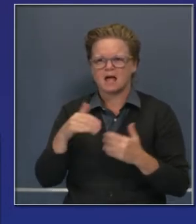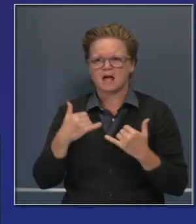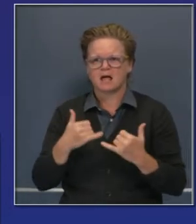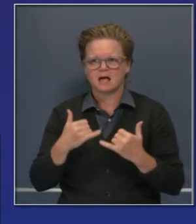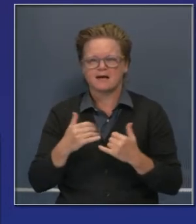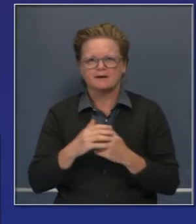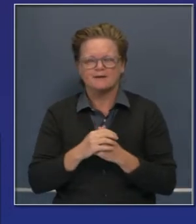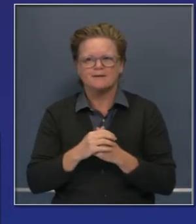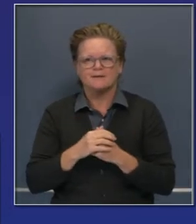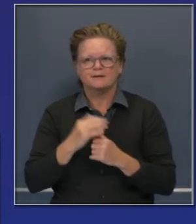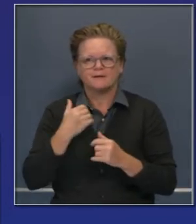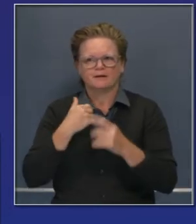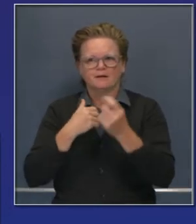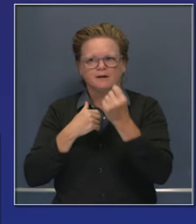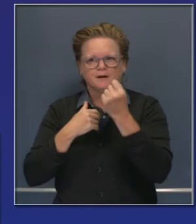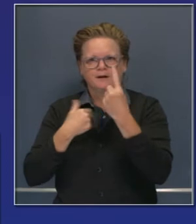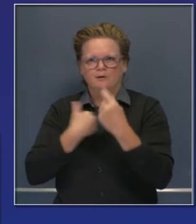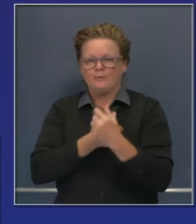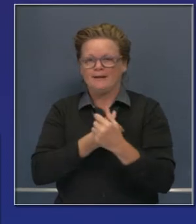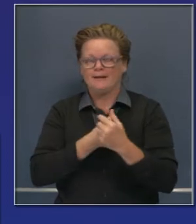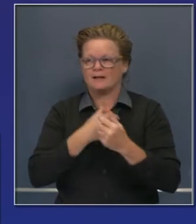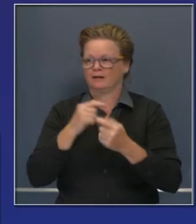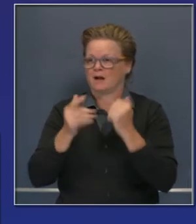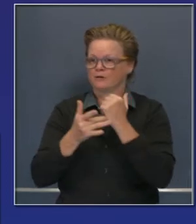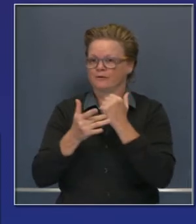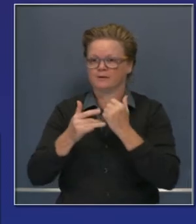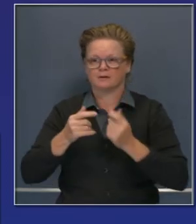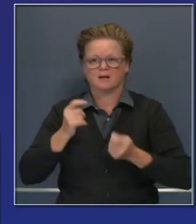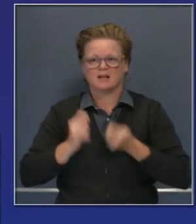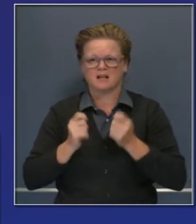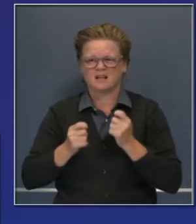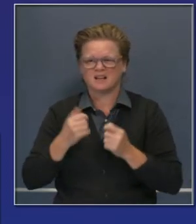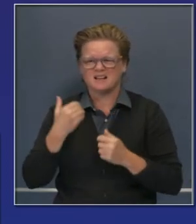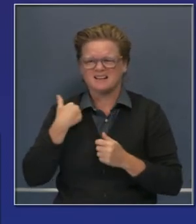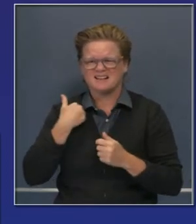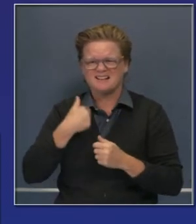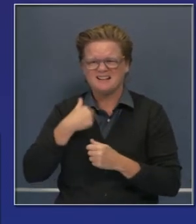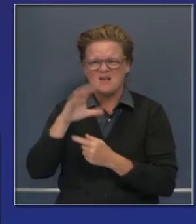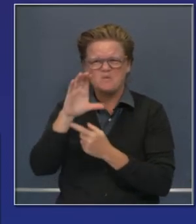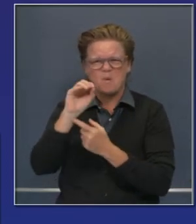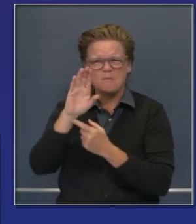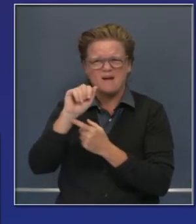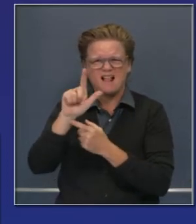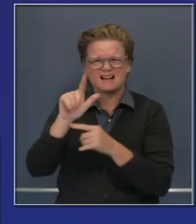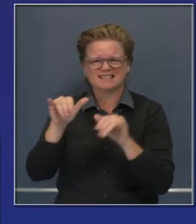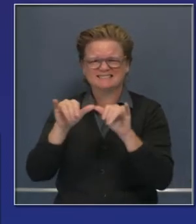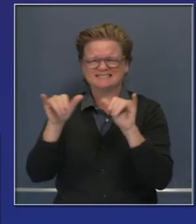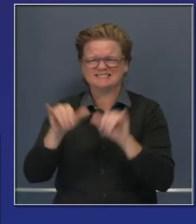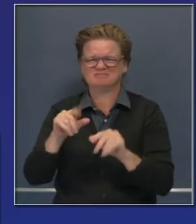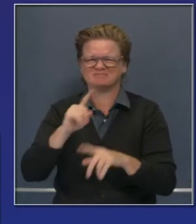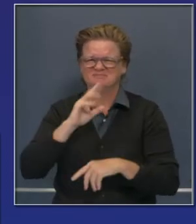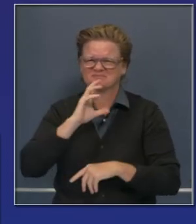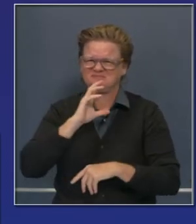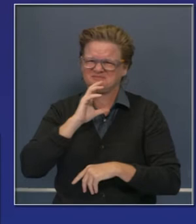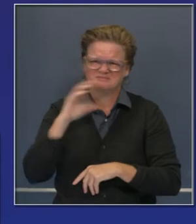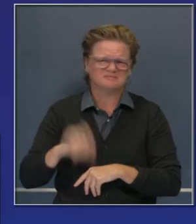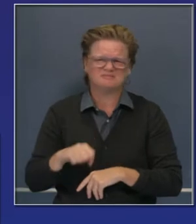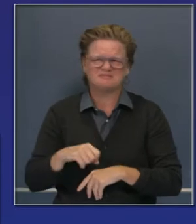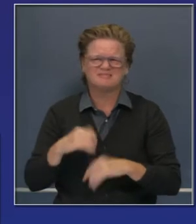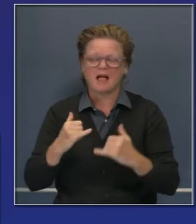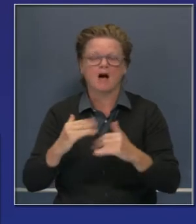para aquellos que entienden algo de tecnología. Estos son los viejos sistemas Cobalt. Aquellos que saben de la computación.